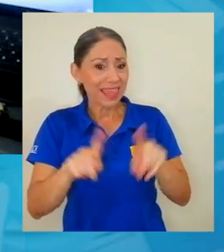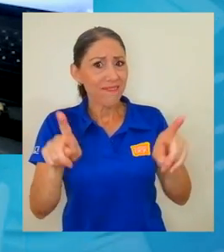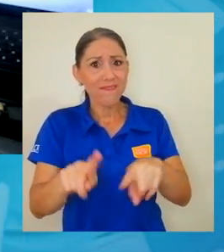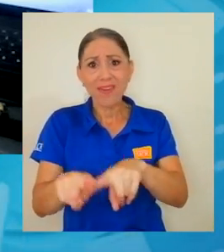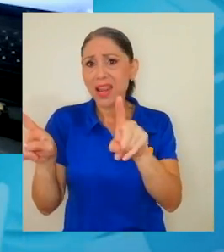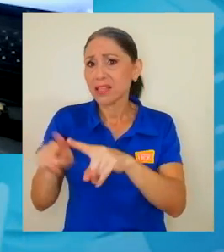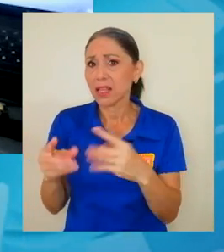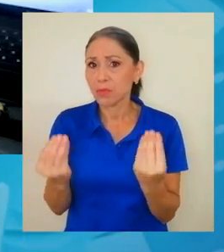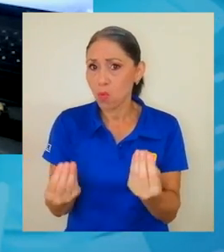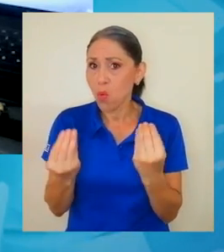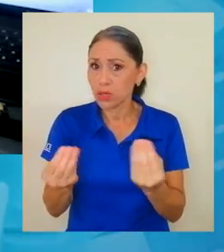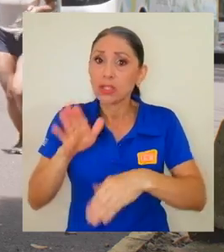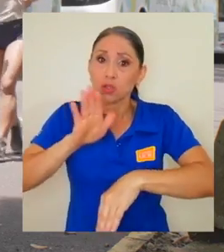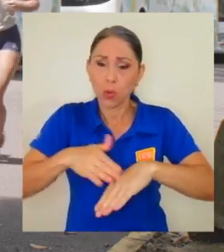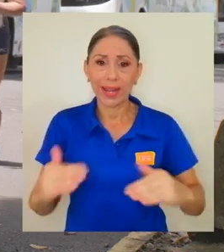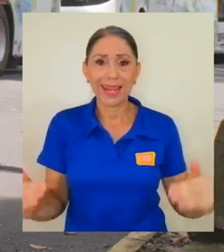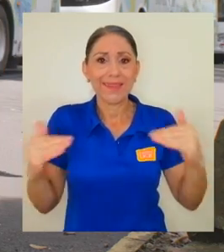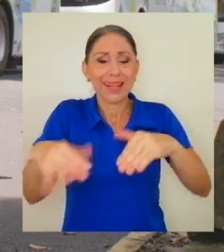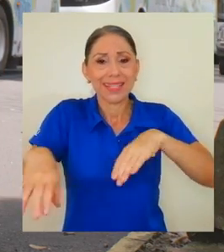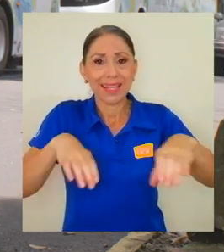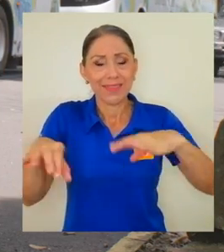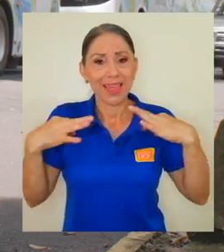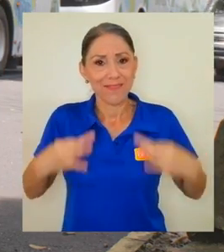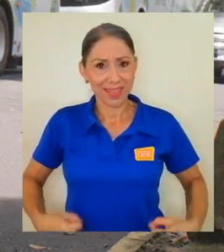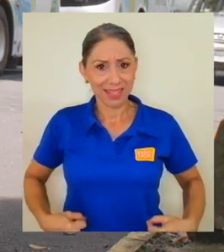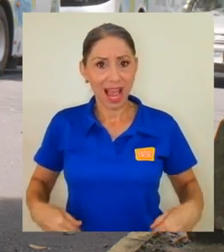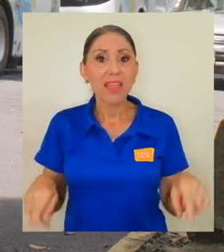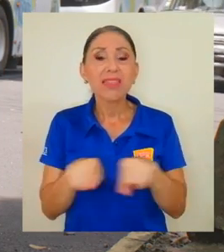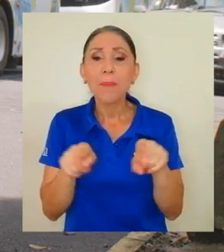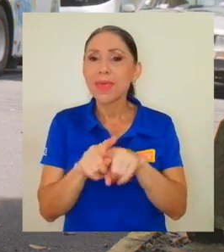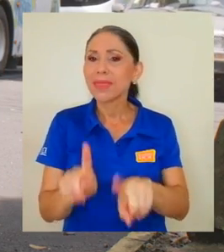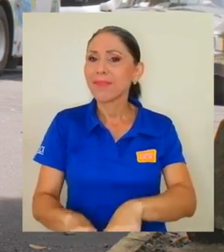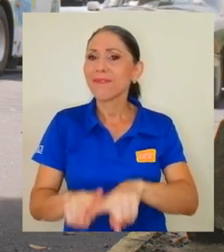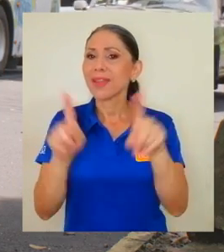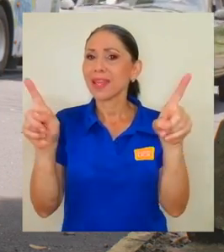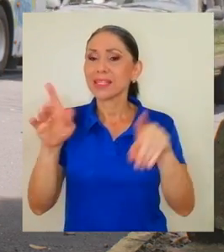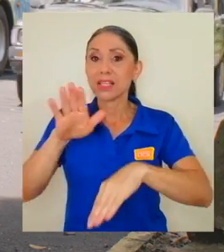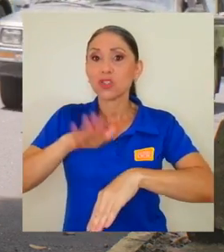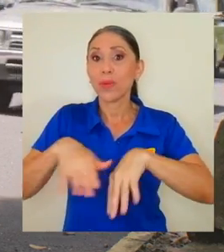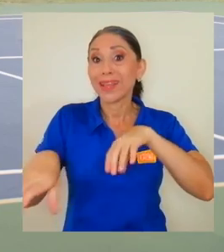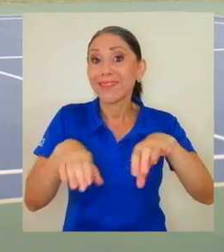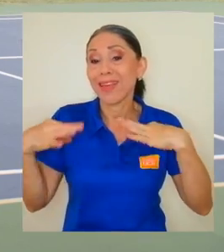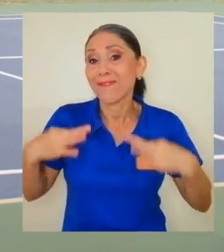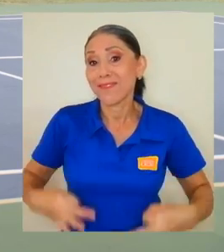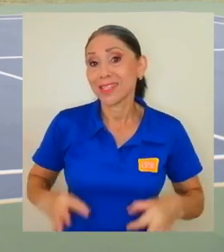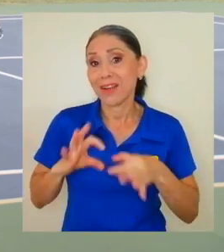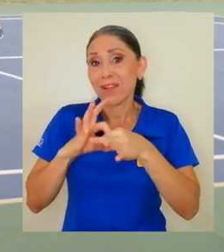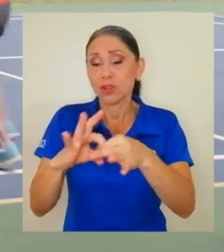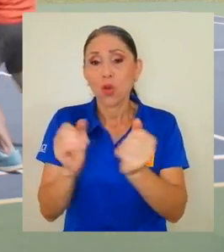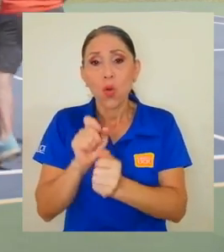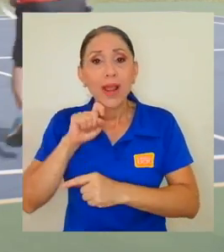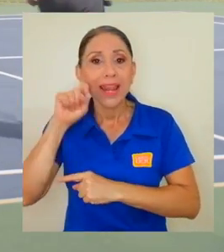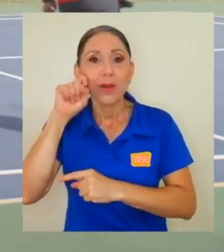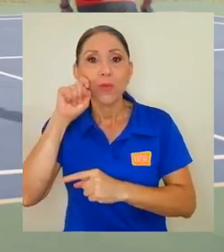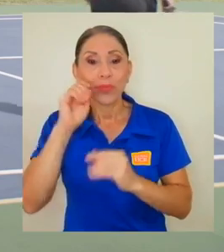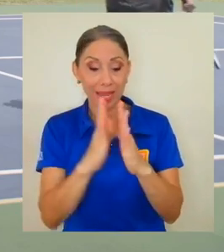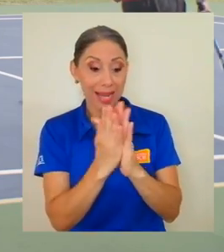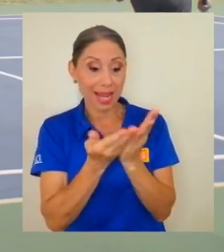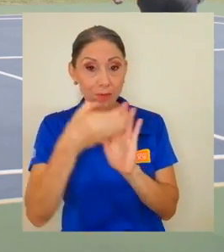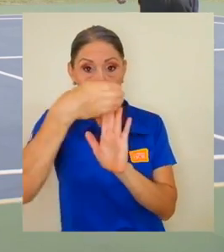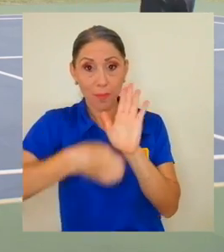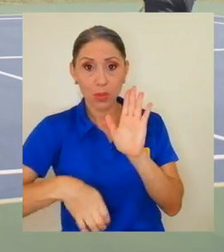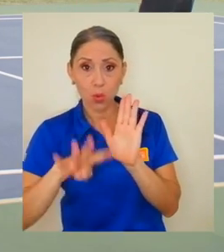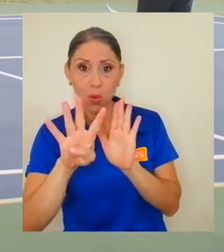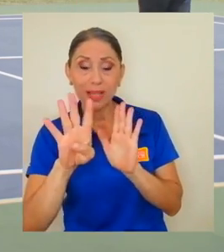niveles de actividad física y también brechas en cuanto al género. En el capítulo 4 de este libro